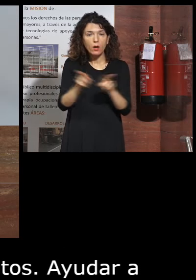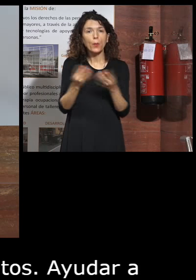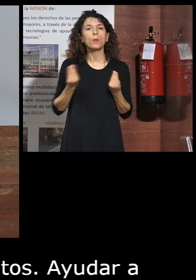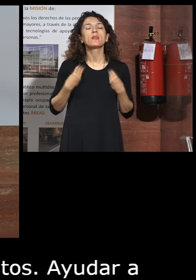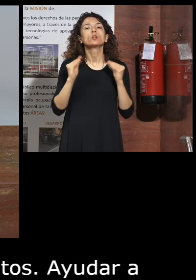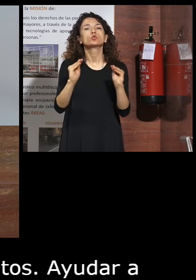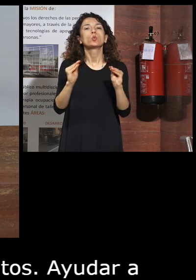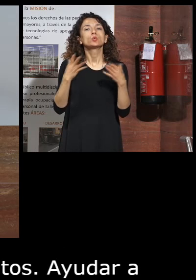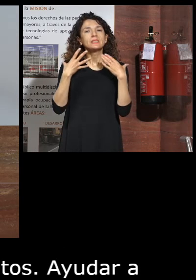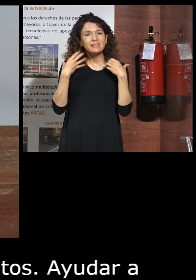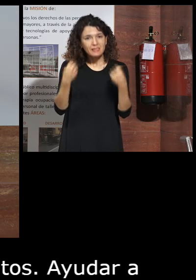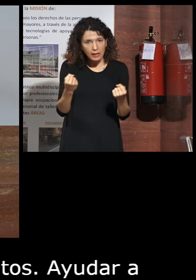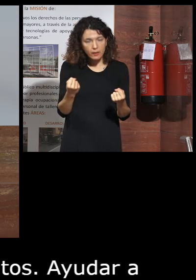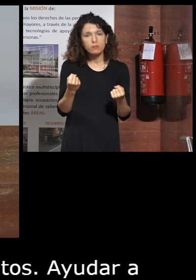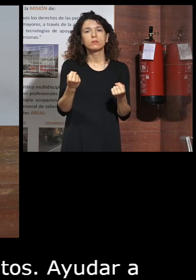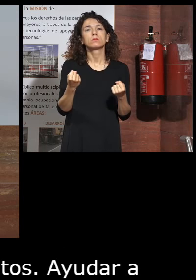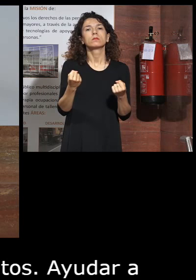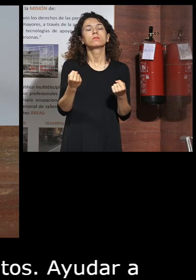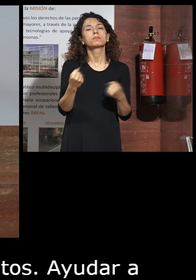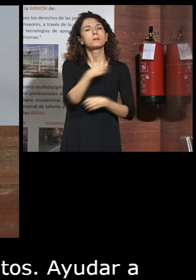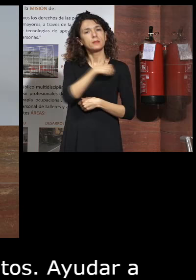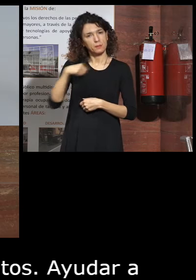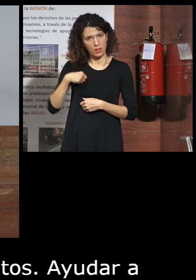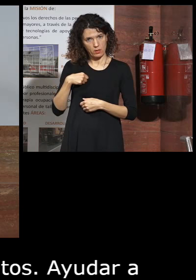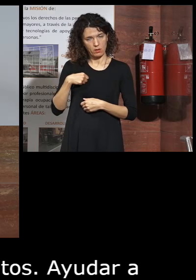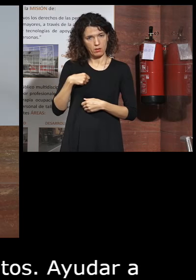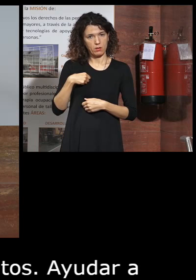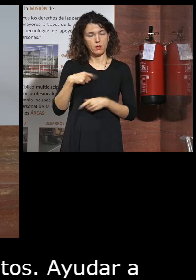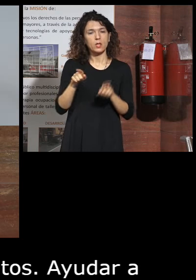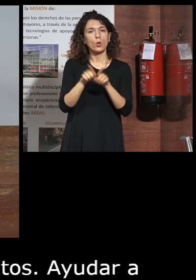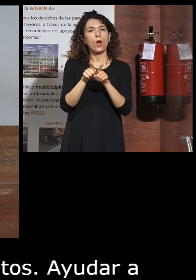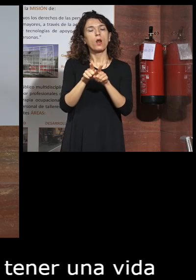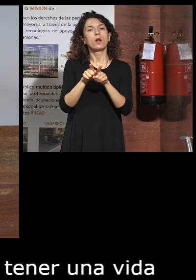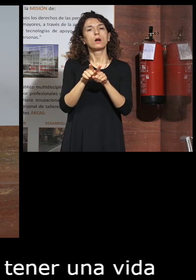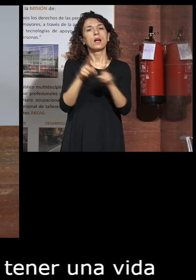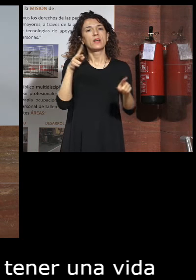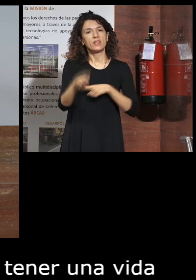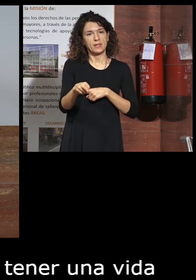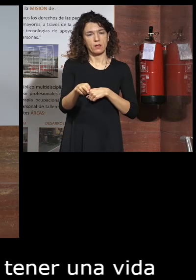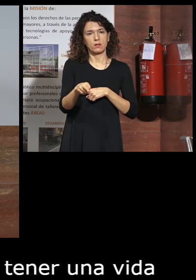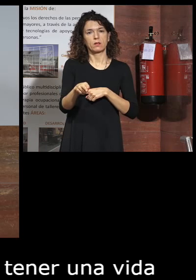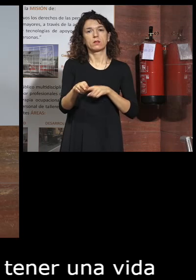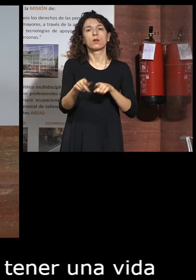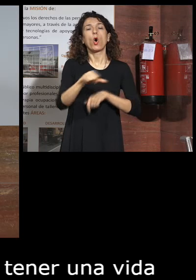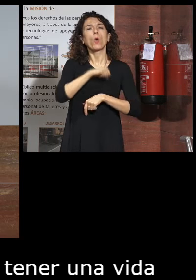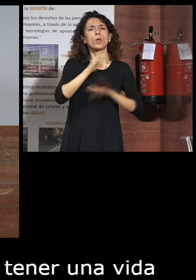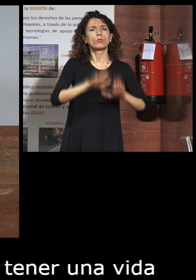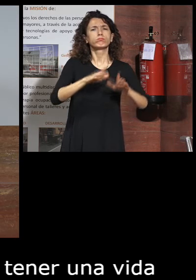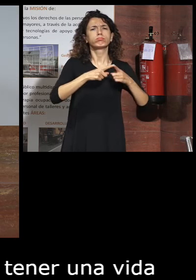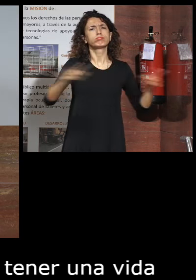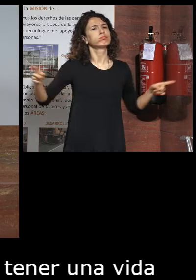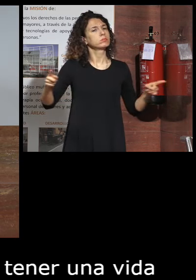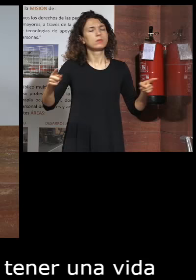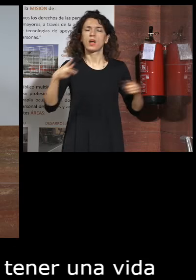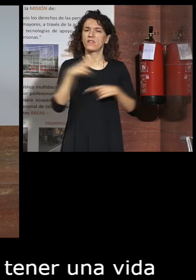sanas e independientes evitar las estancias en los hospitales